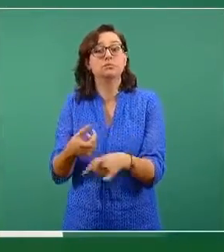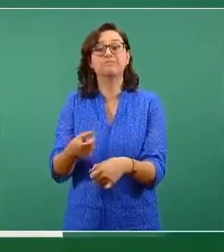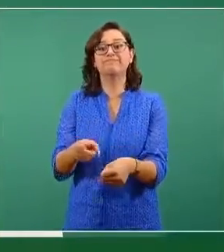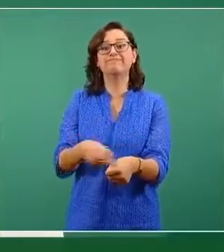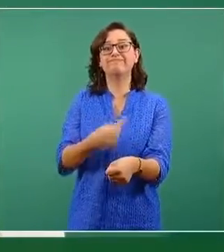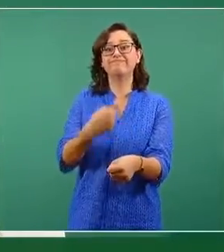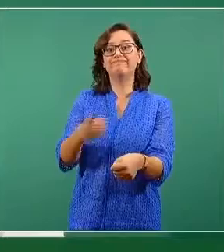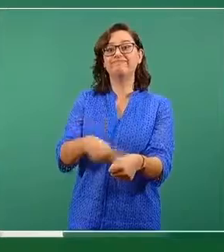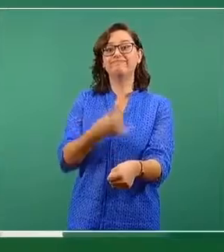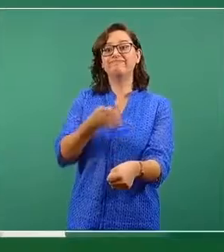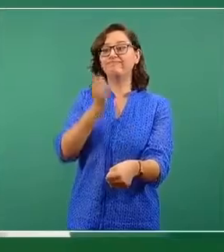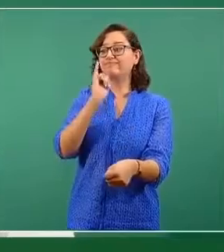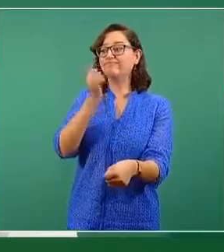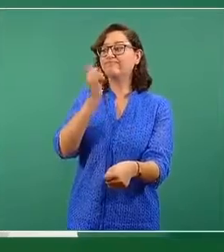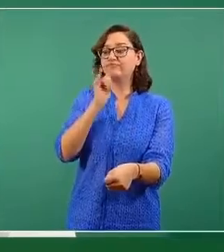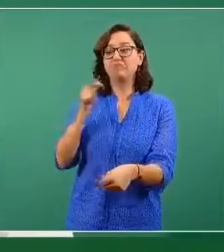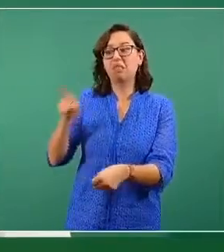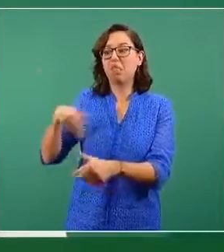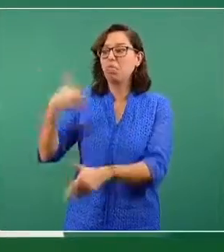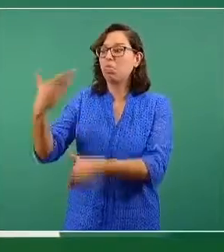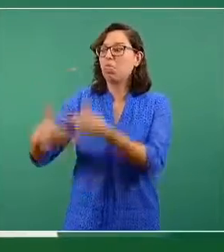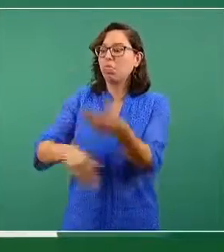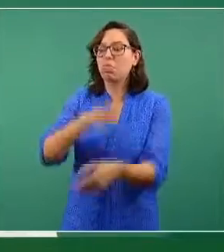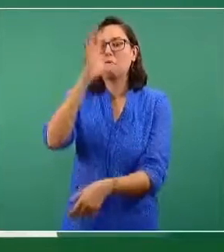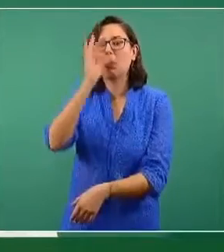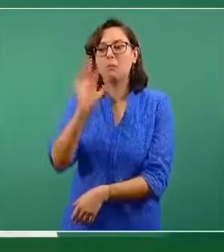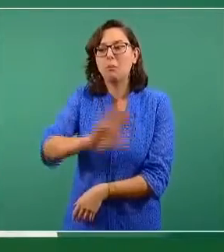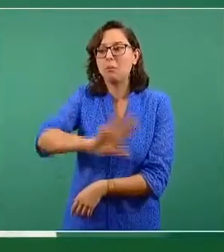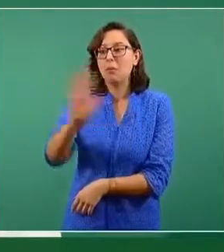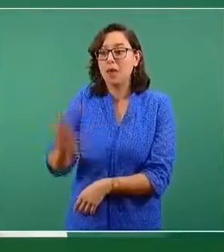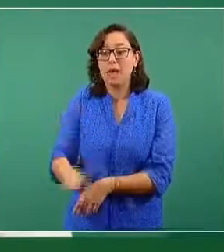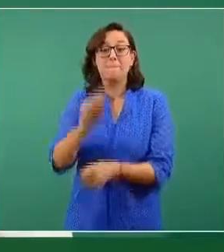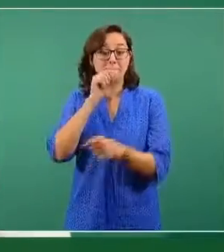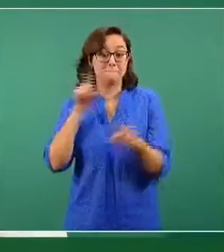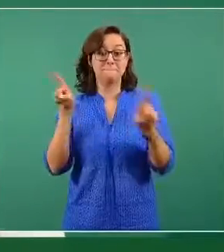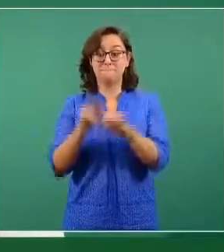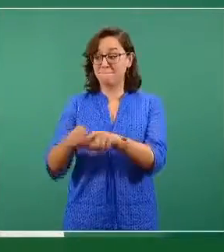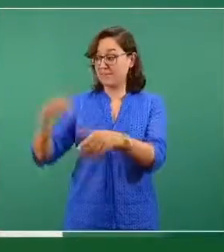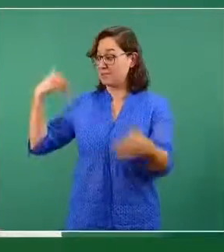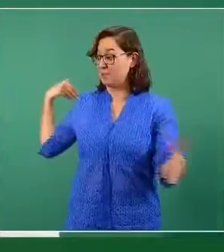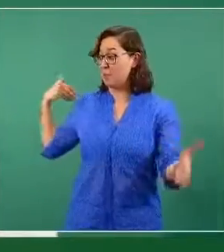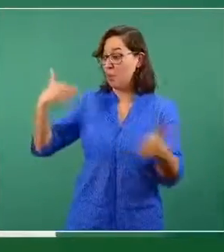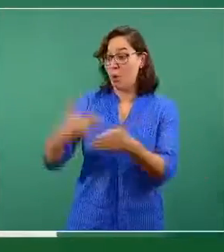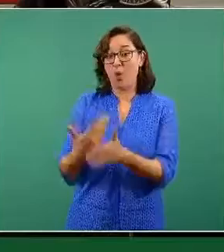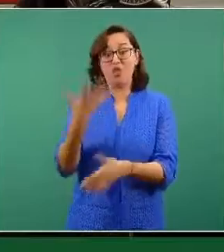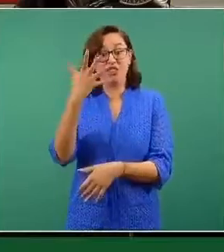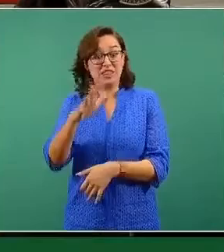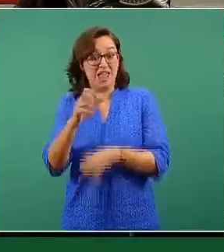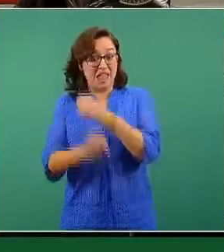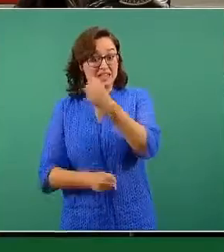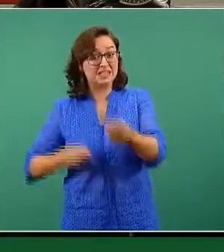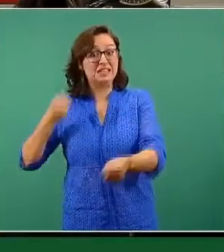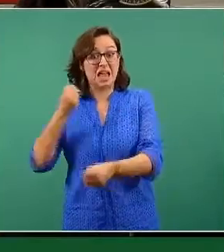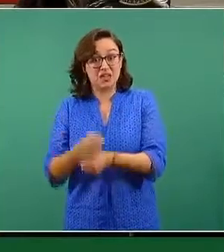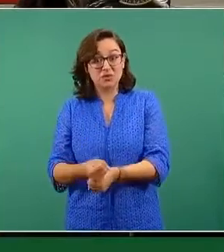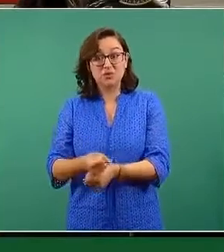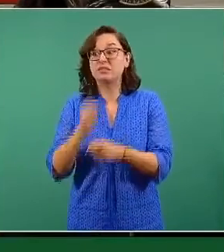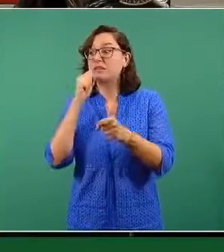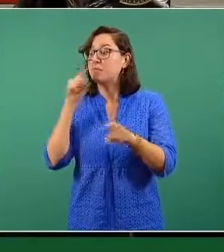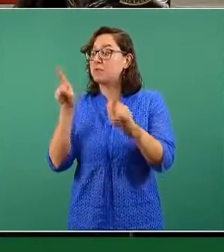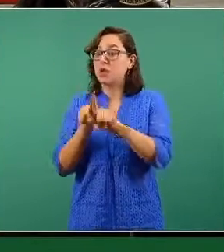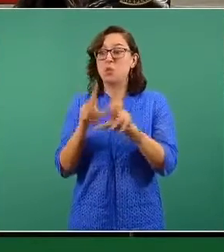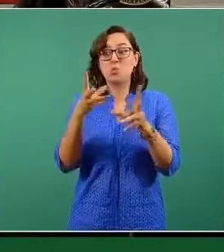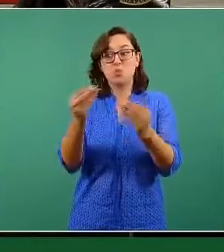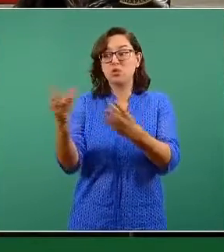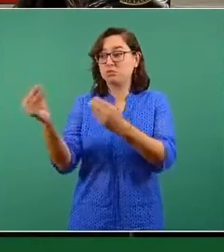ocurrido en México, también a lo largo de cerca de una década, se asocian con el consumo de diversos productos